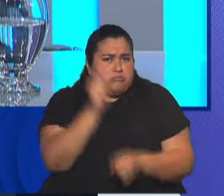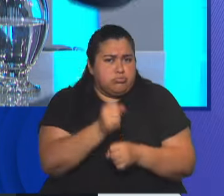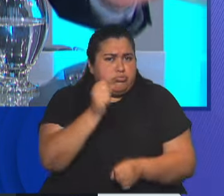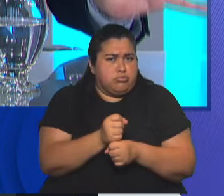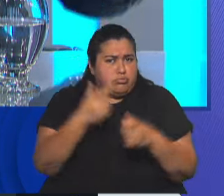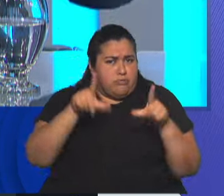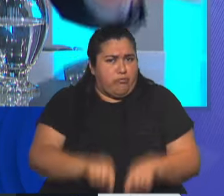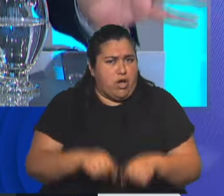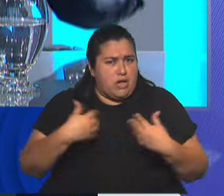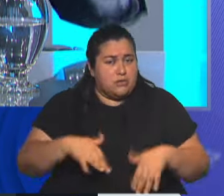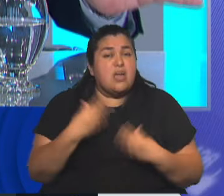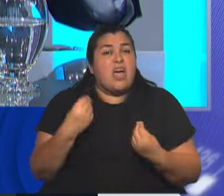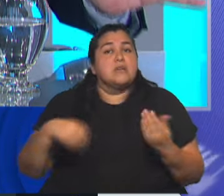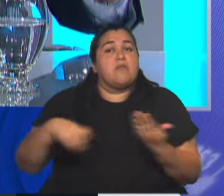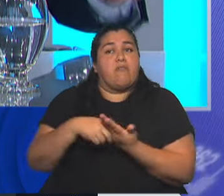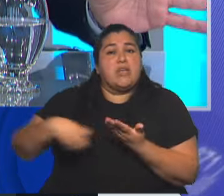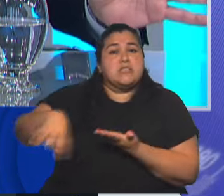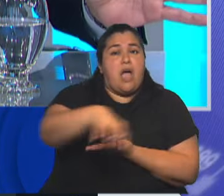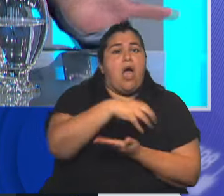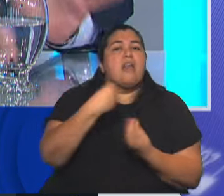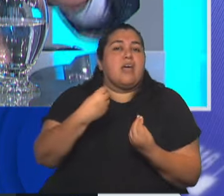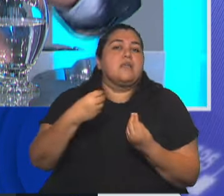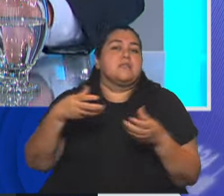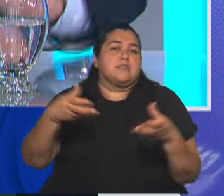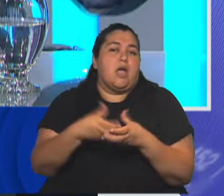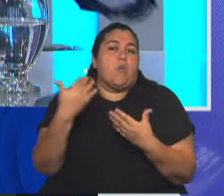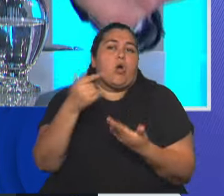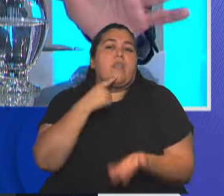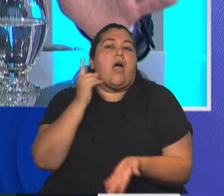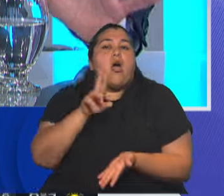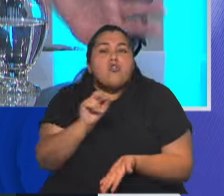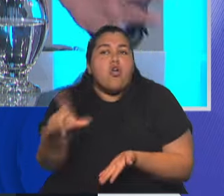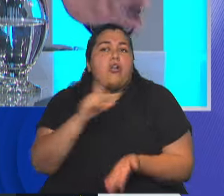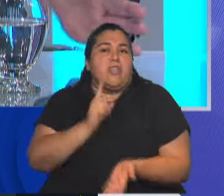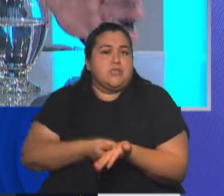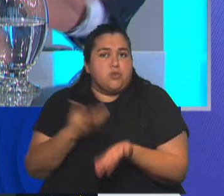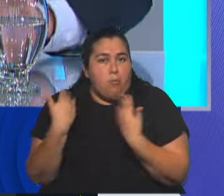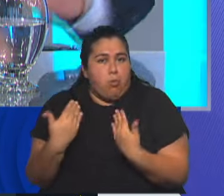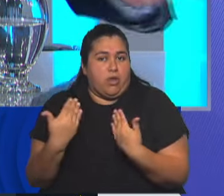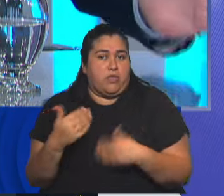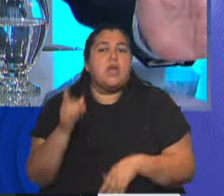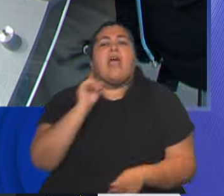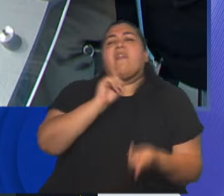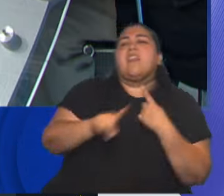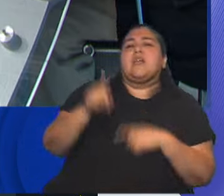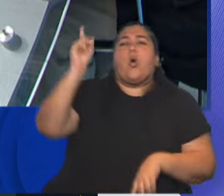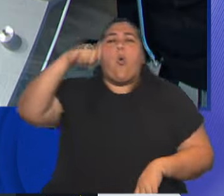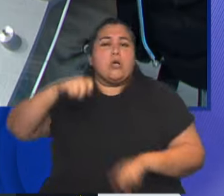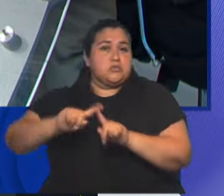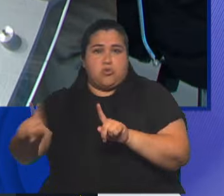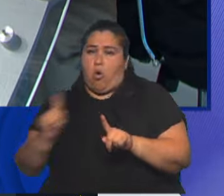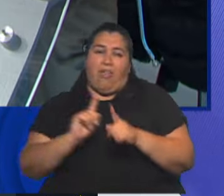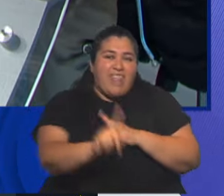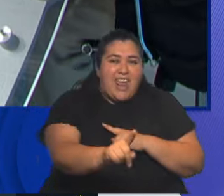que los fiscales van a tener un rol decisivo. A partir de ahora no vas al juez, vas directamente al fiscal.